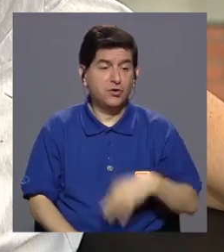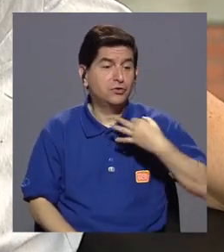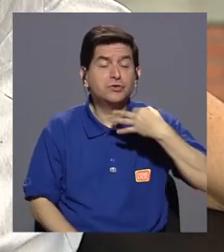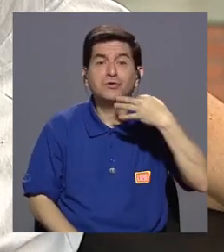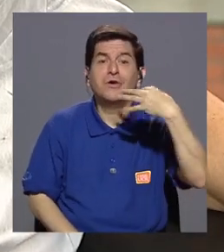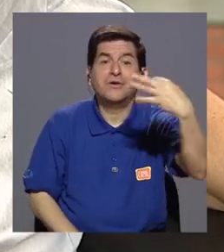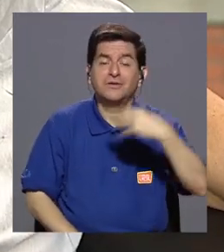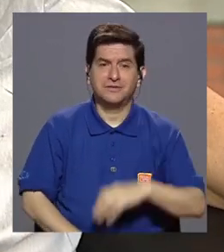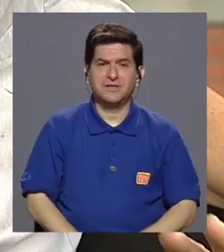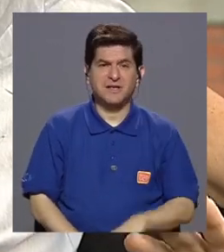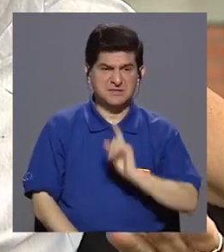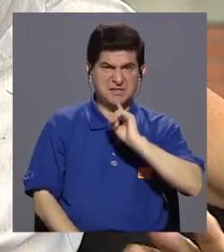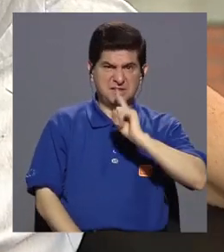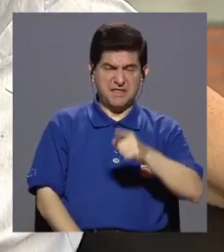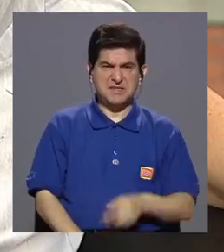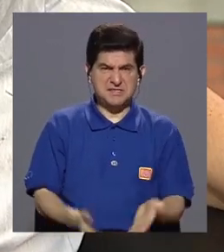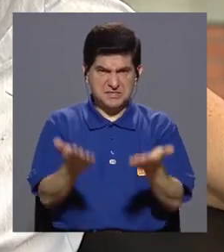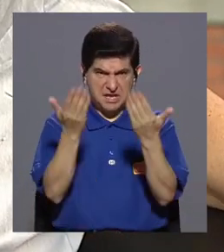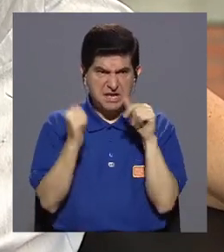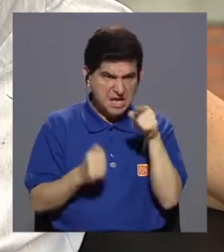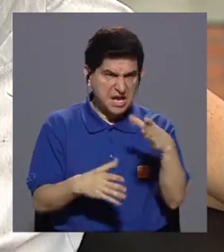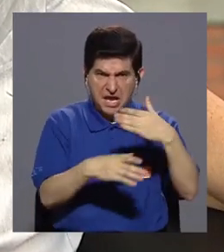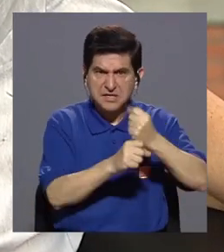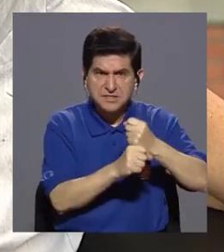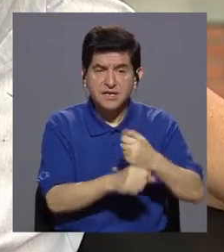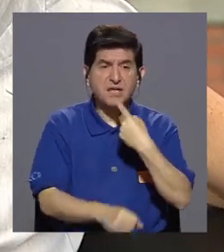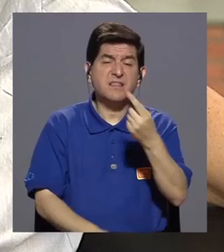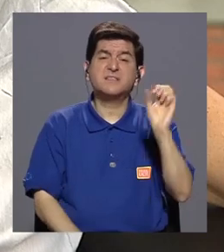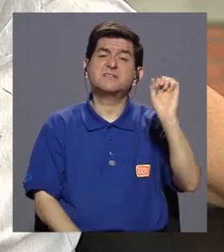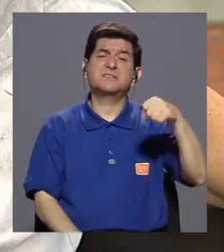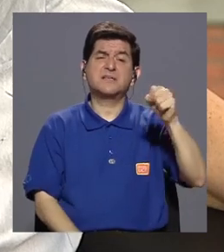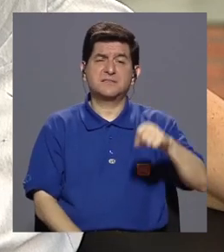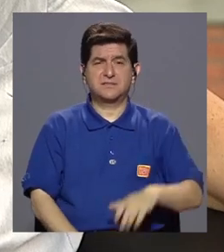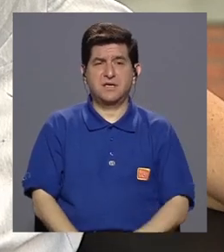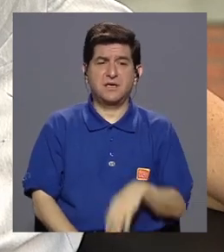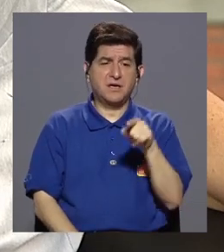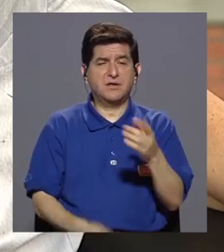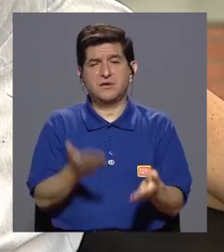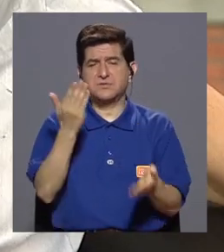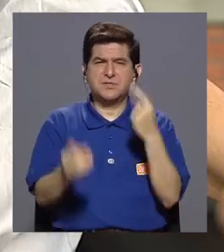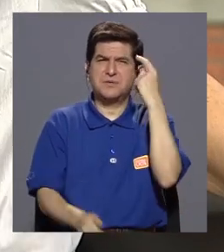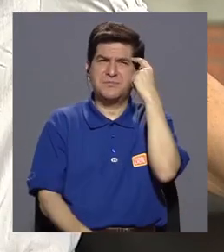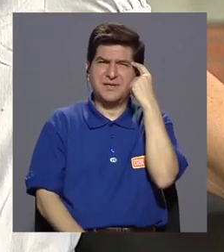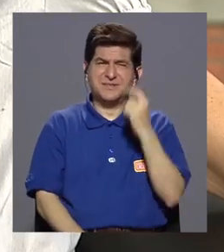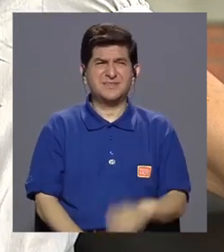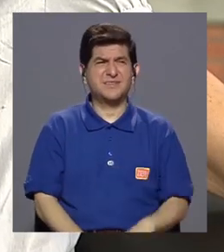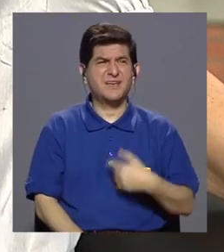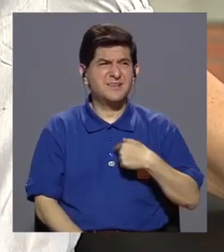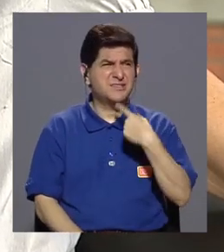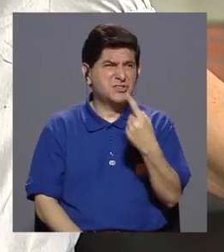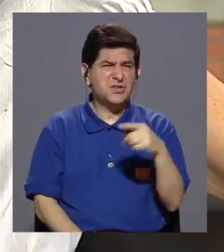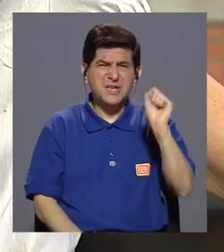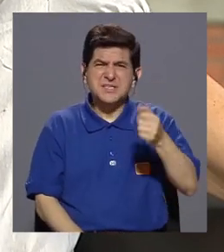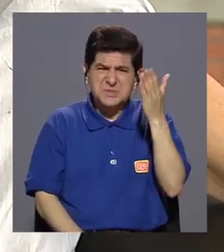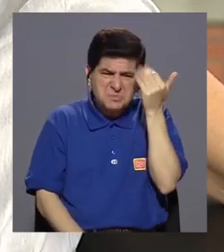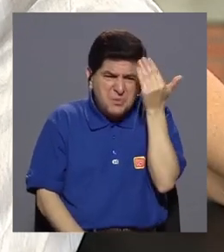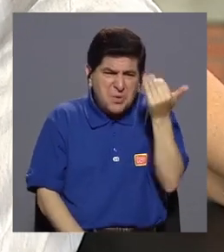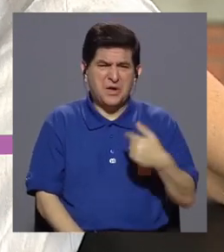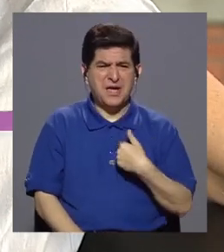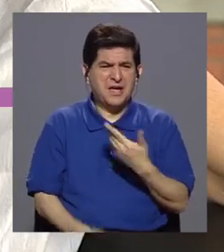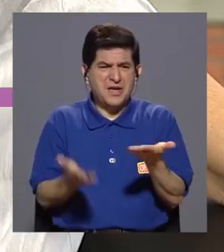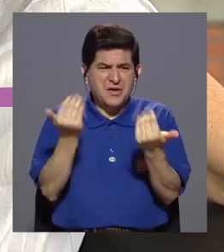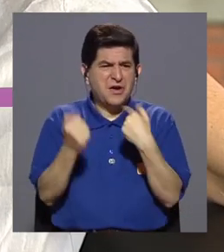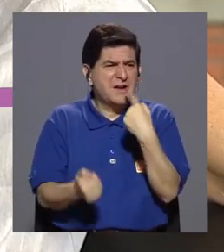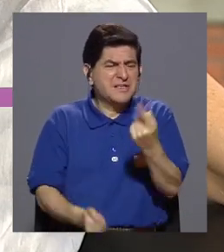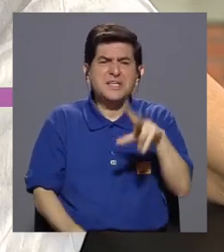cotidiana te dicen, ¿quieres hacer eso? Y dices sí. Y te das la vuelta y piensas, ¿para qué dije que sí? Si en realidad